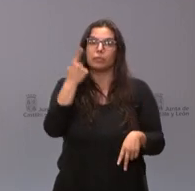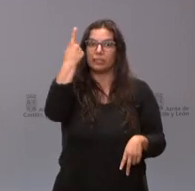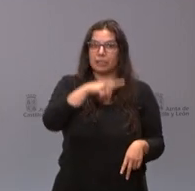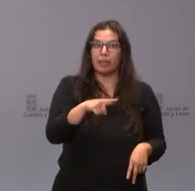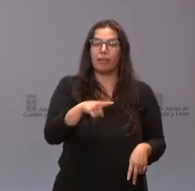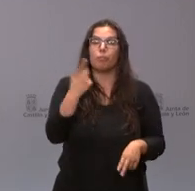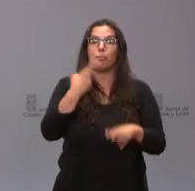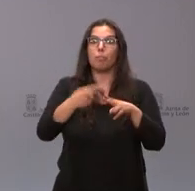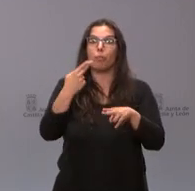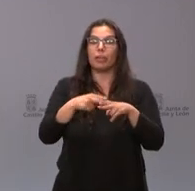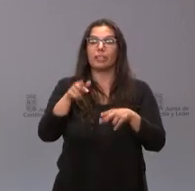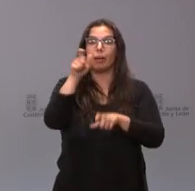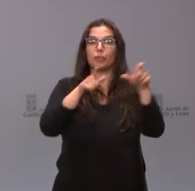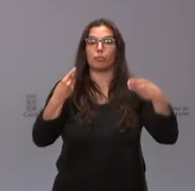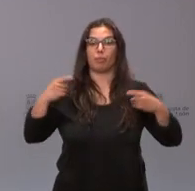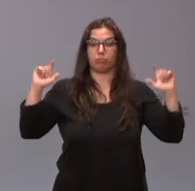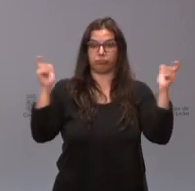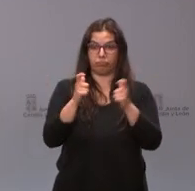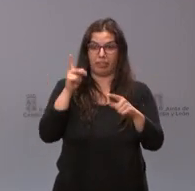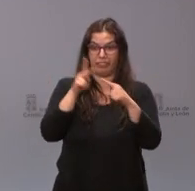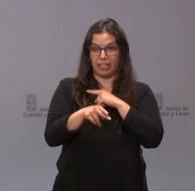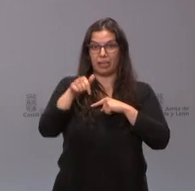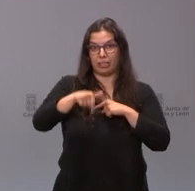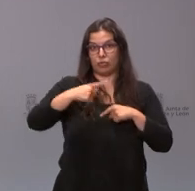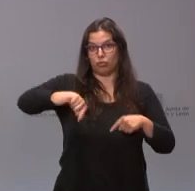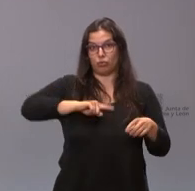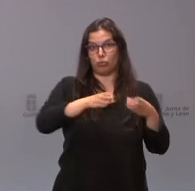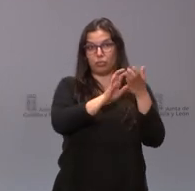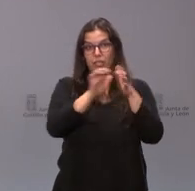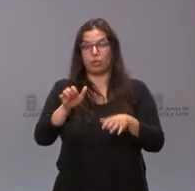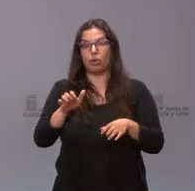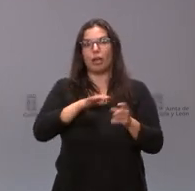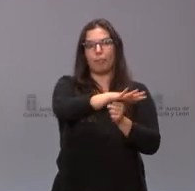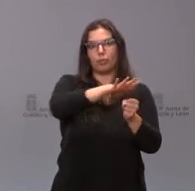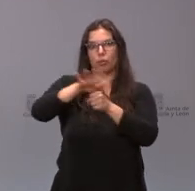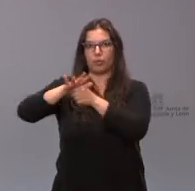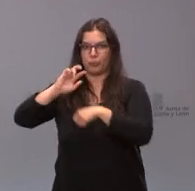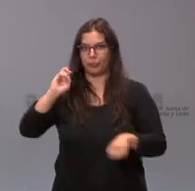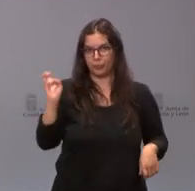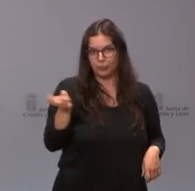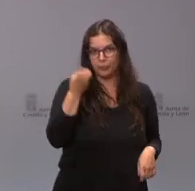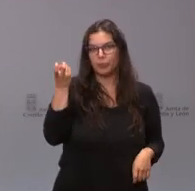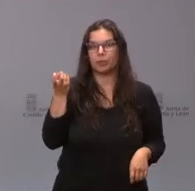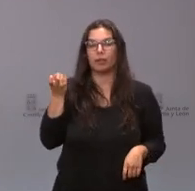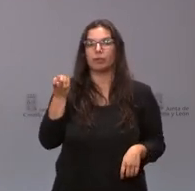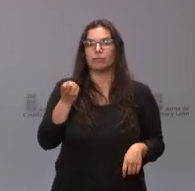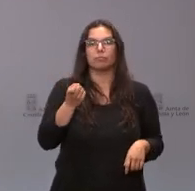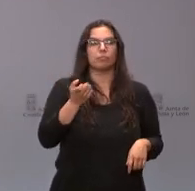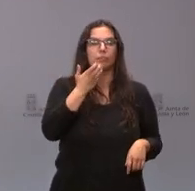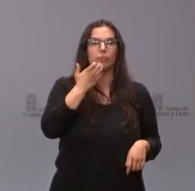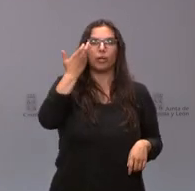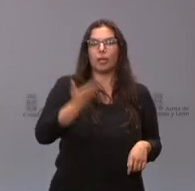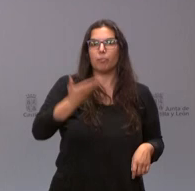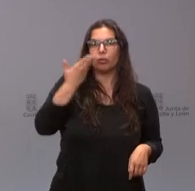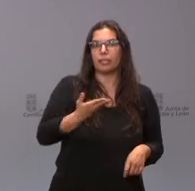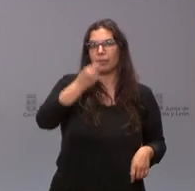que la política de despoblación por parte de la Junta de Castilla y León se basa en varios ámbitos desde la importancia que se otorga